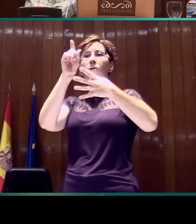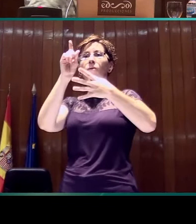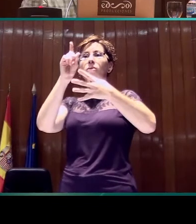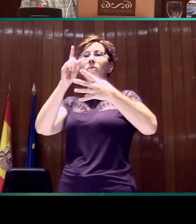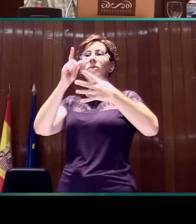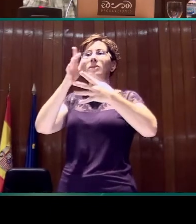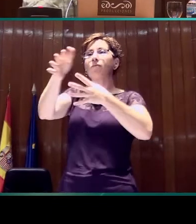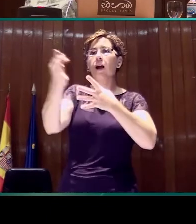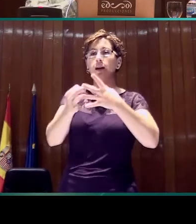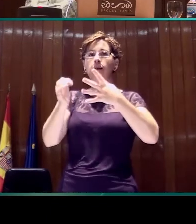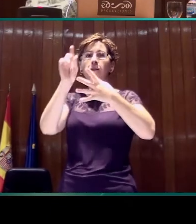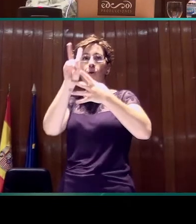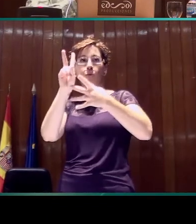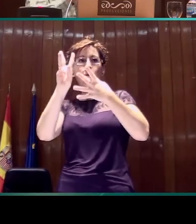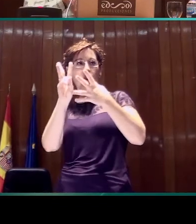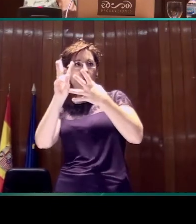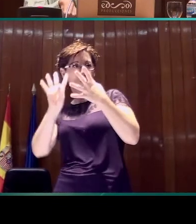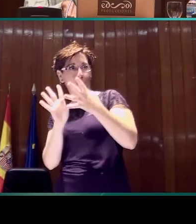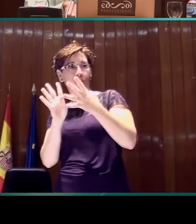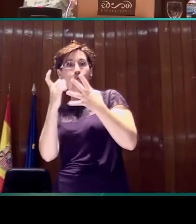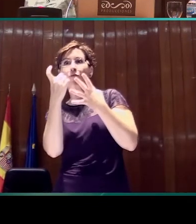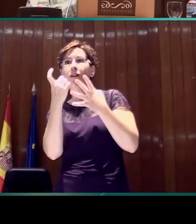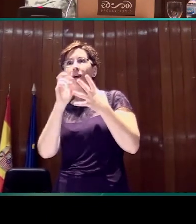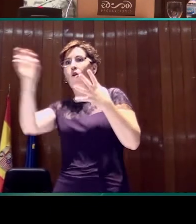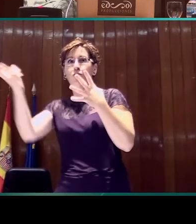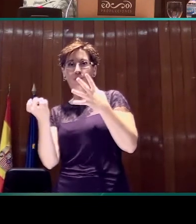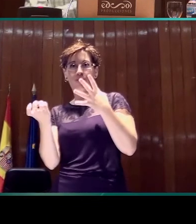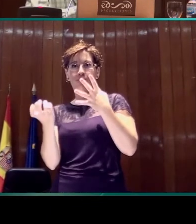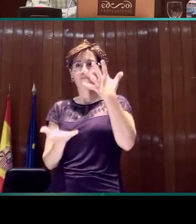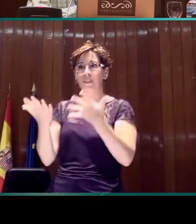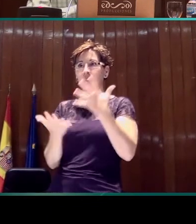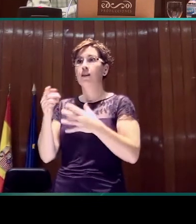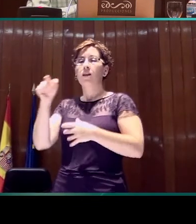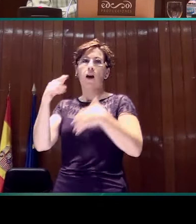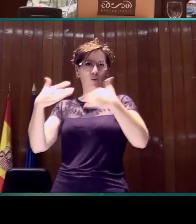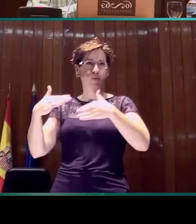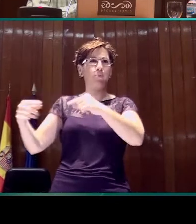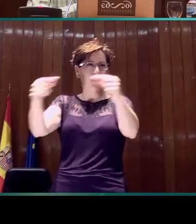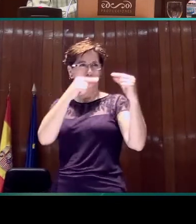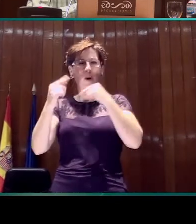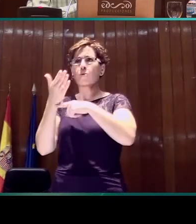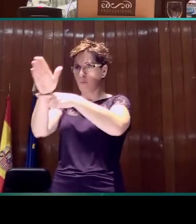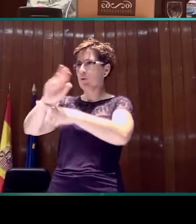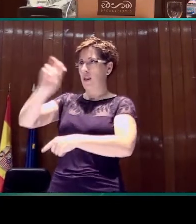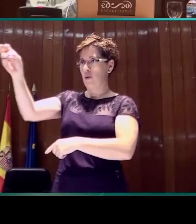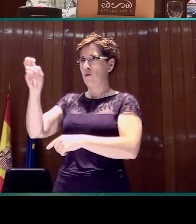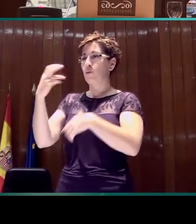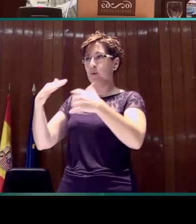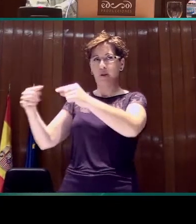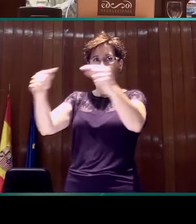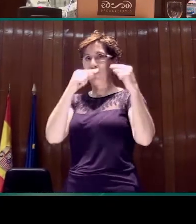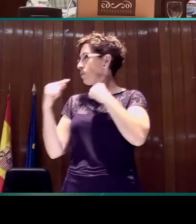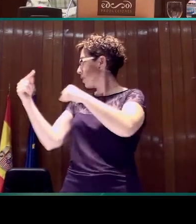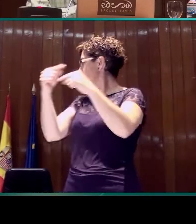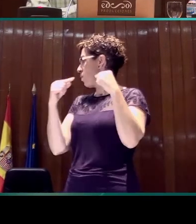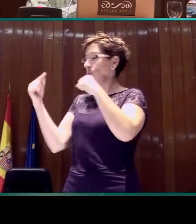Y por eso proponemos un nuevo espacio de entrada. Aquí es donde hemos discutido mucho y nuestra propuesta es que el espacio de entrada